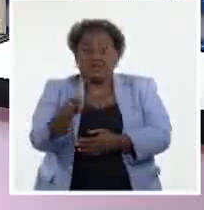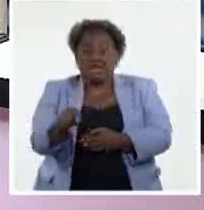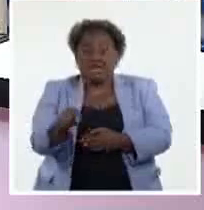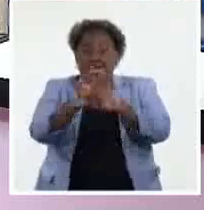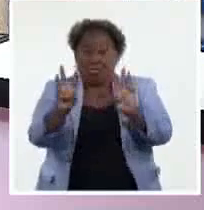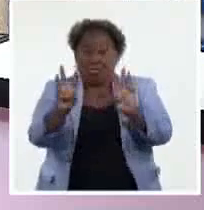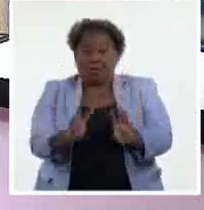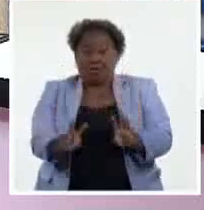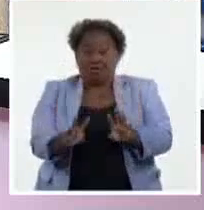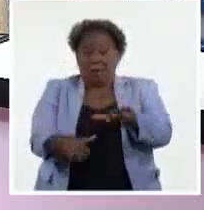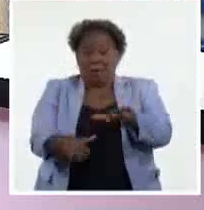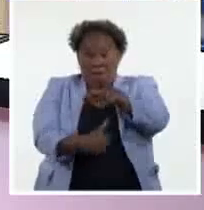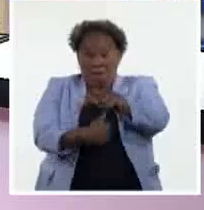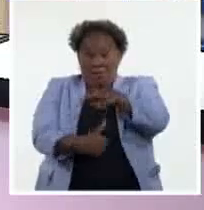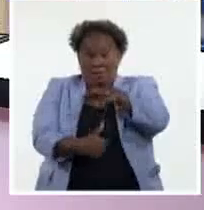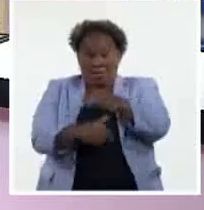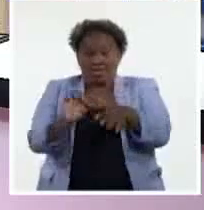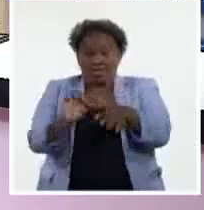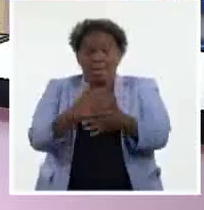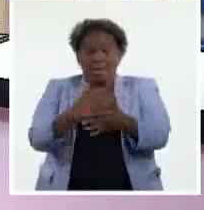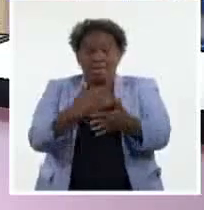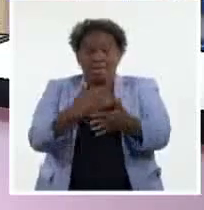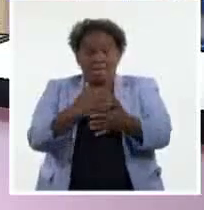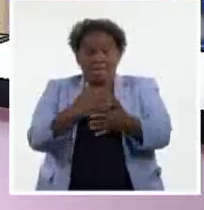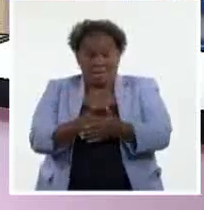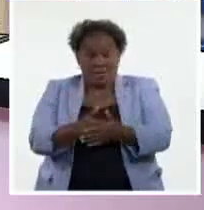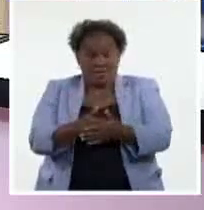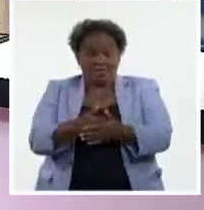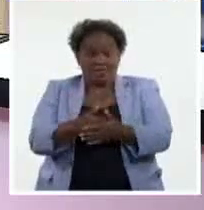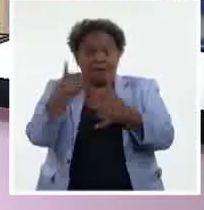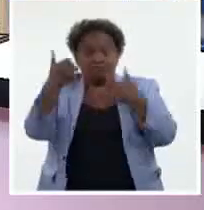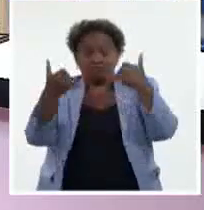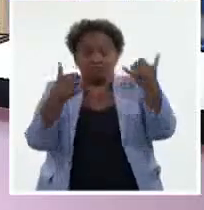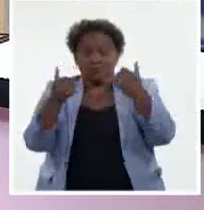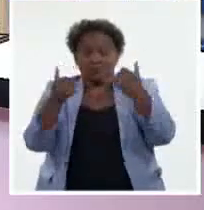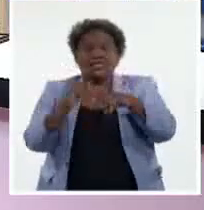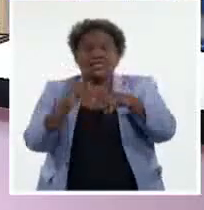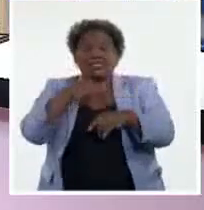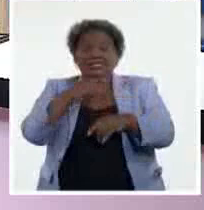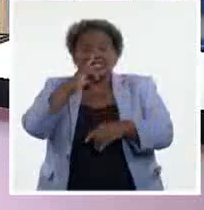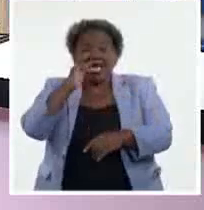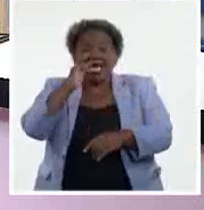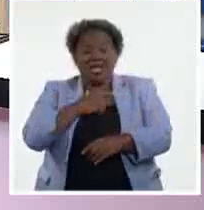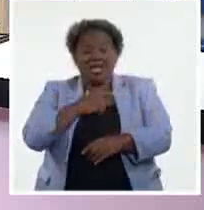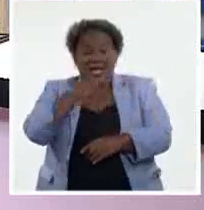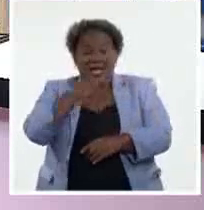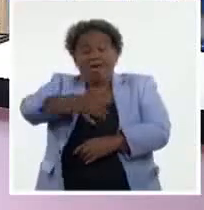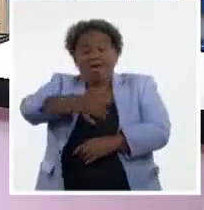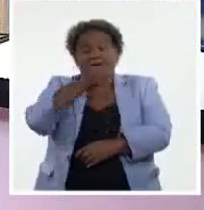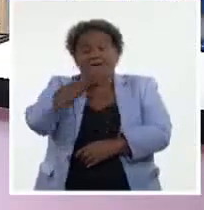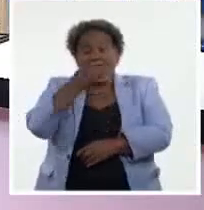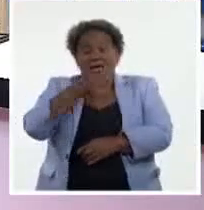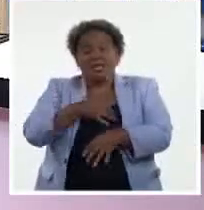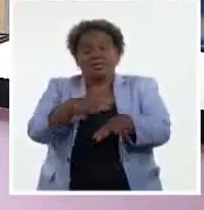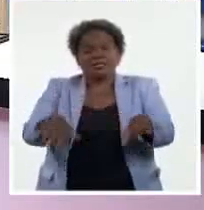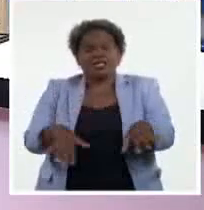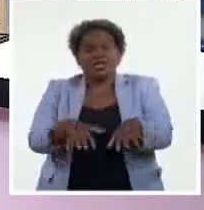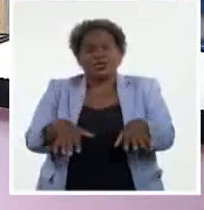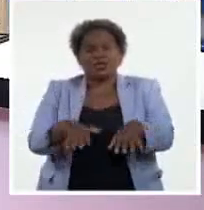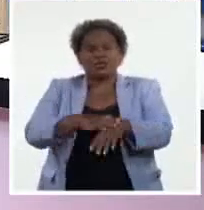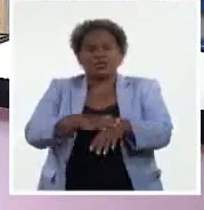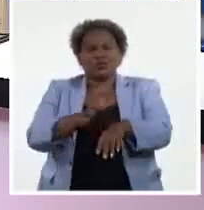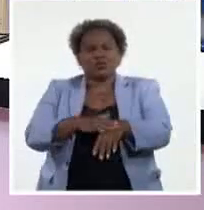presidenta ejecutiva de la empresa de telecomunicaciones de Cuba, Tania Velázquez Rodríguez, explicó que la situación se debe a una